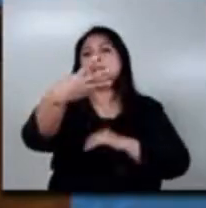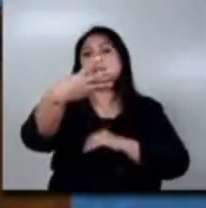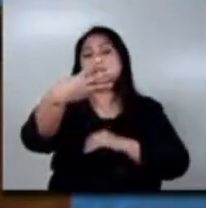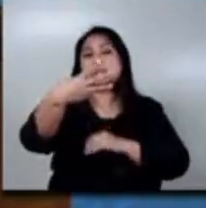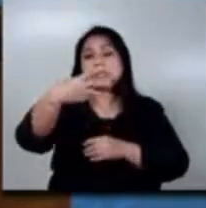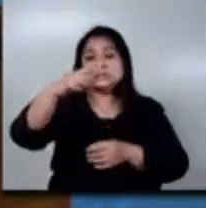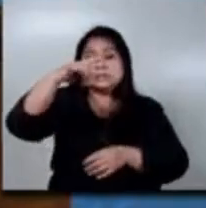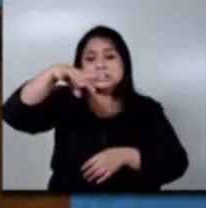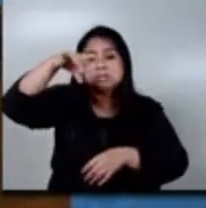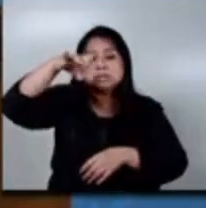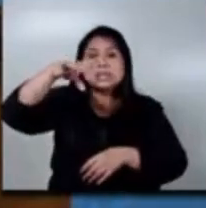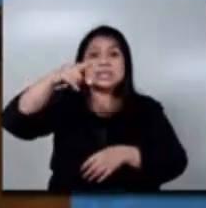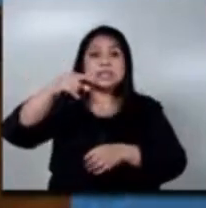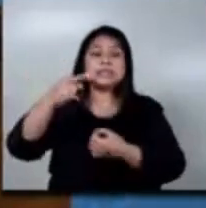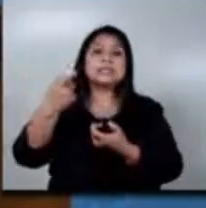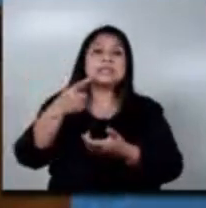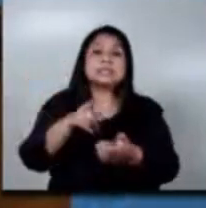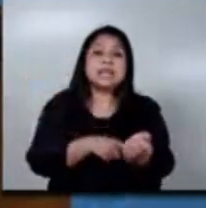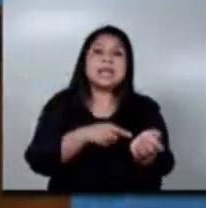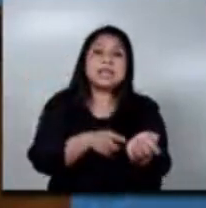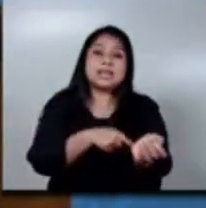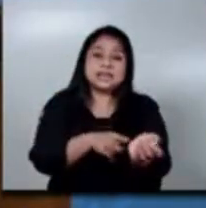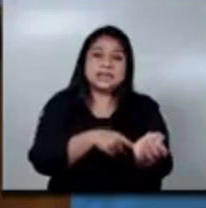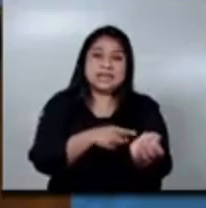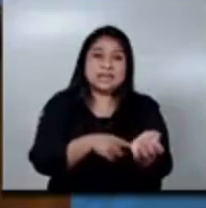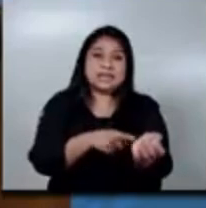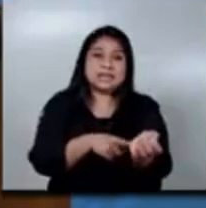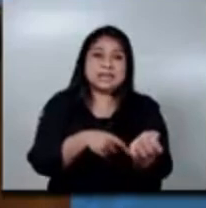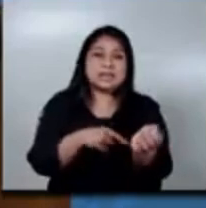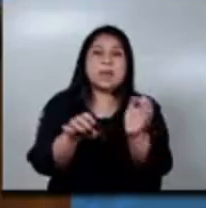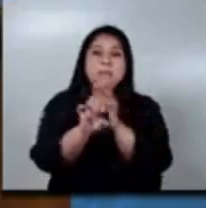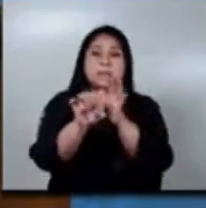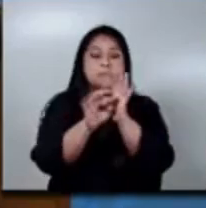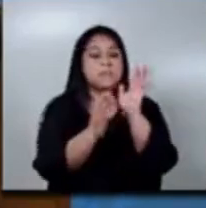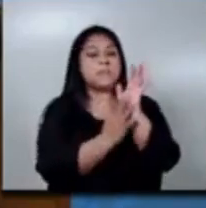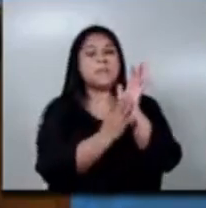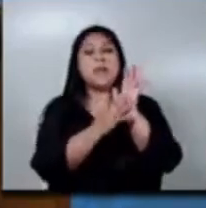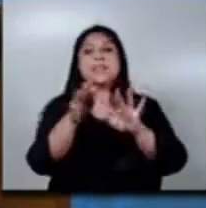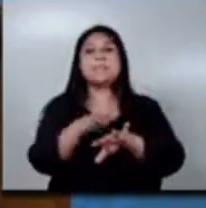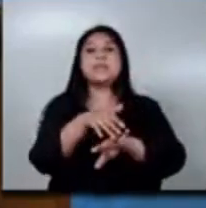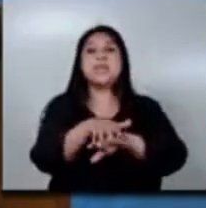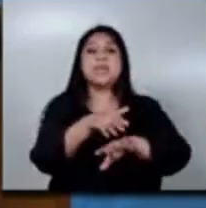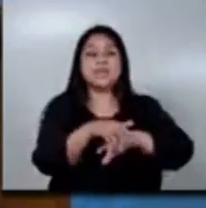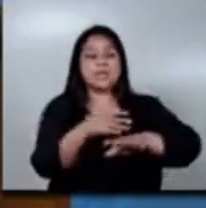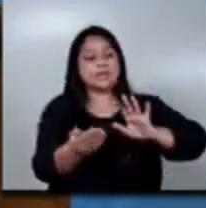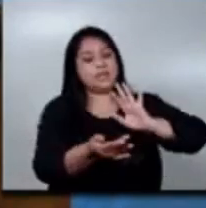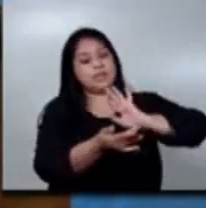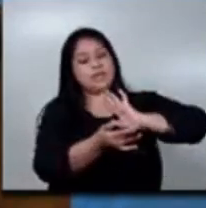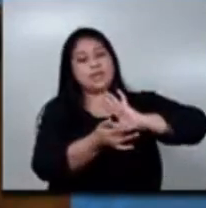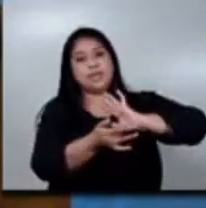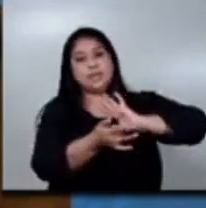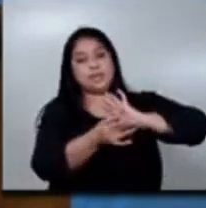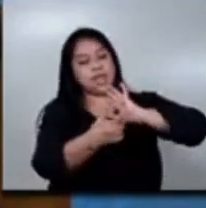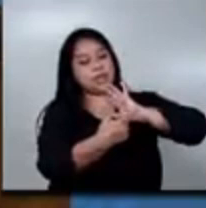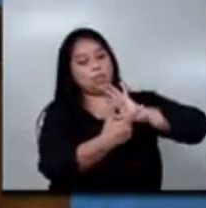de sangre en el calcaño, en esta parte del pie, que puede